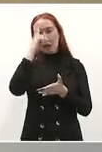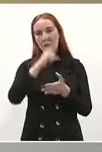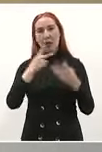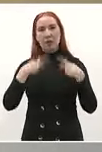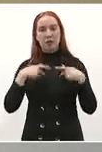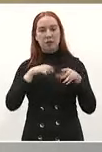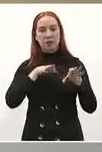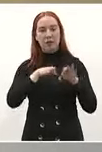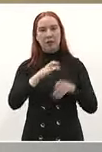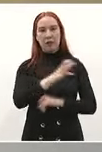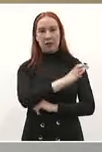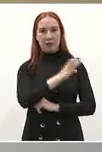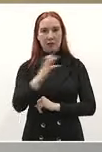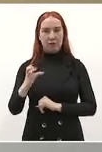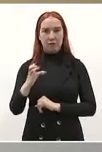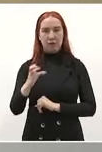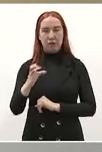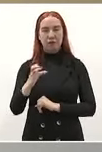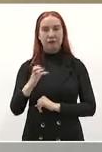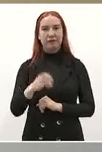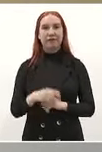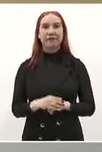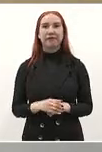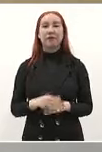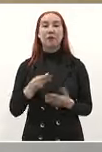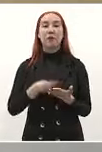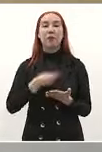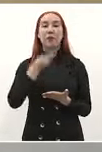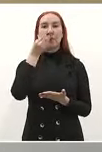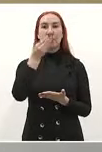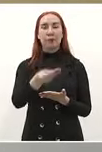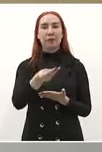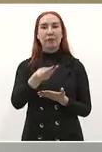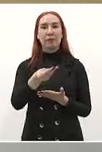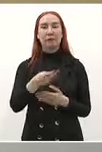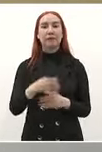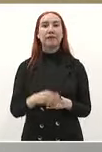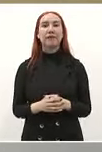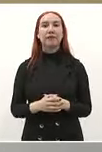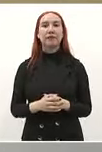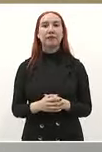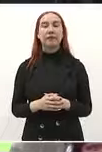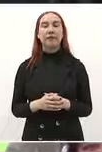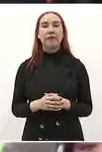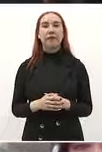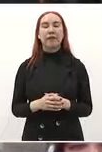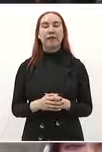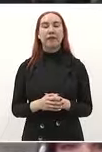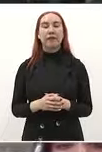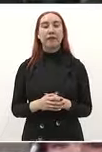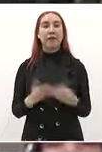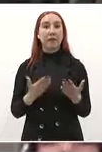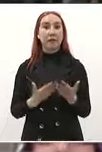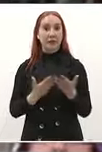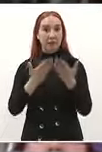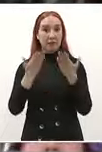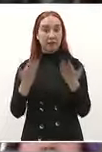agricultores de San Luis Potosí se van a beneficiar este año